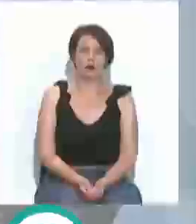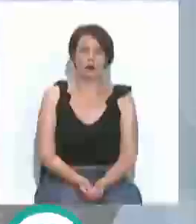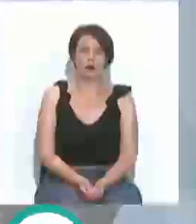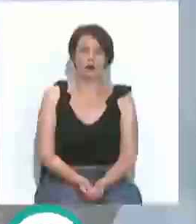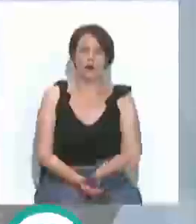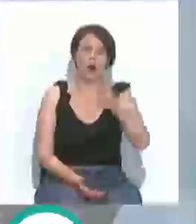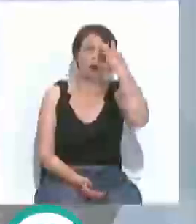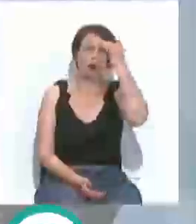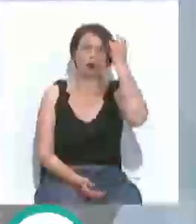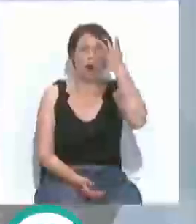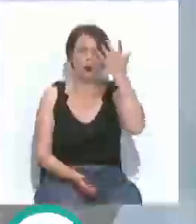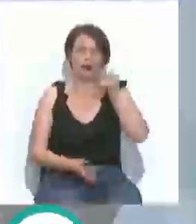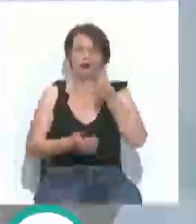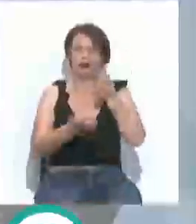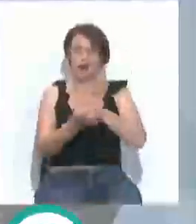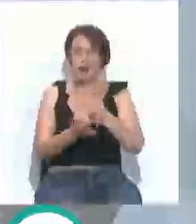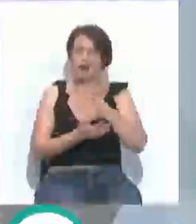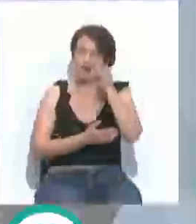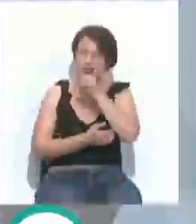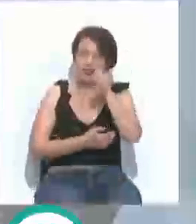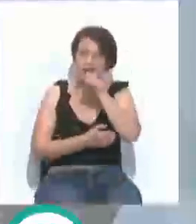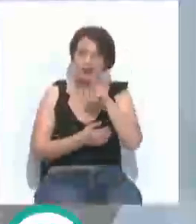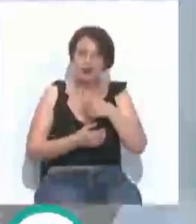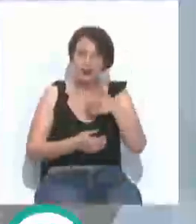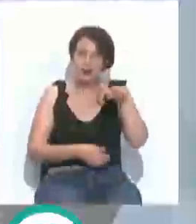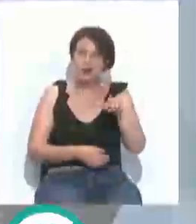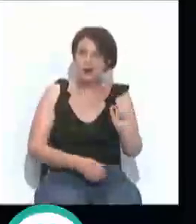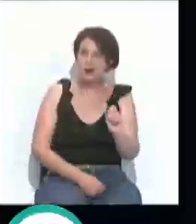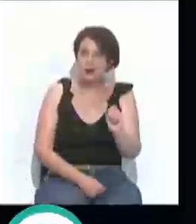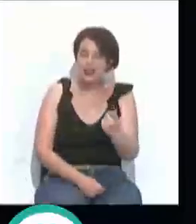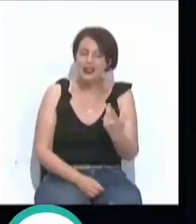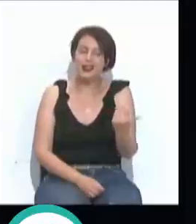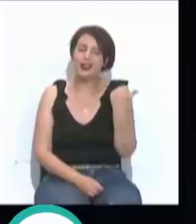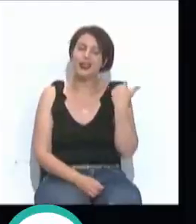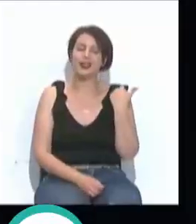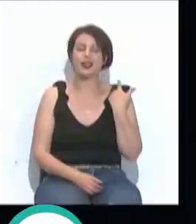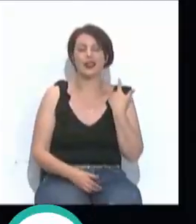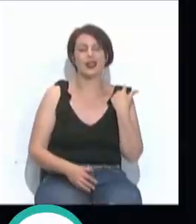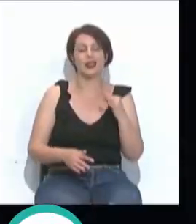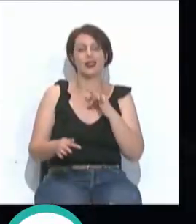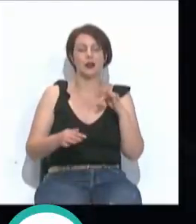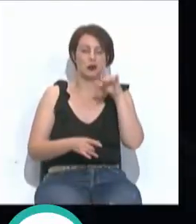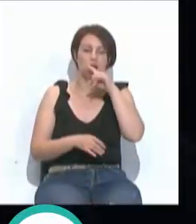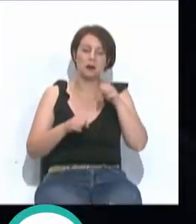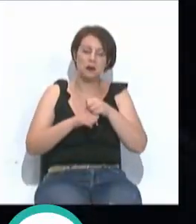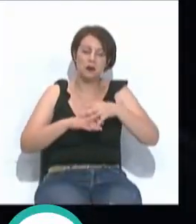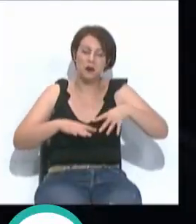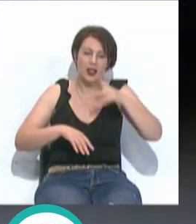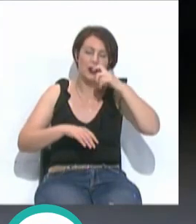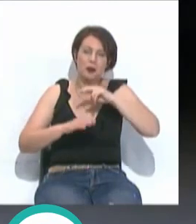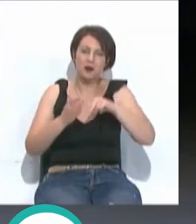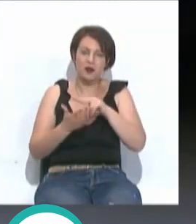Y por fin, por fin, de nuevo, las coplas, las coplas de los más pequeños que ayer inauguraron el COAC 2022.